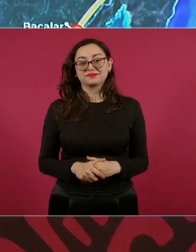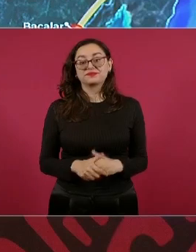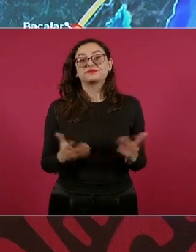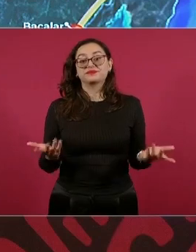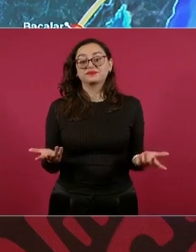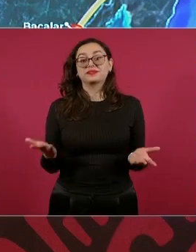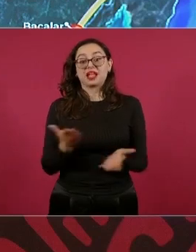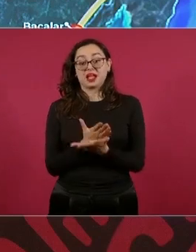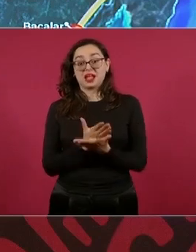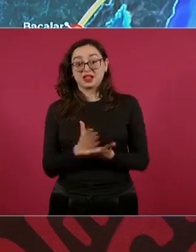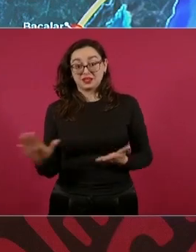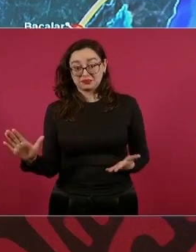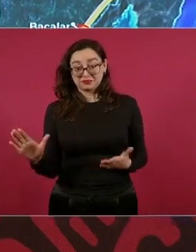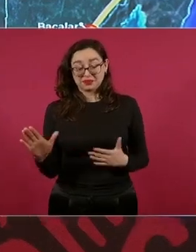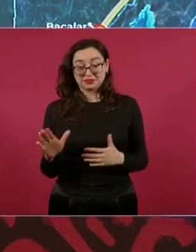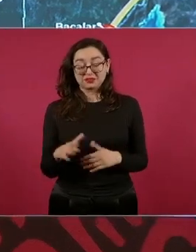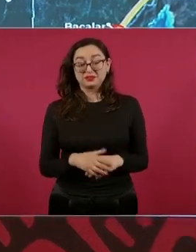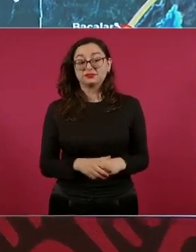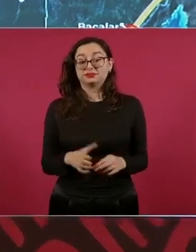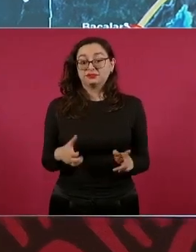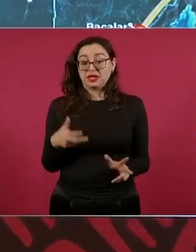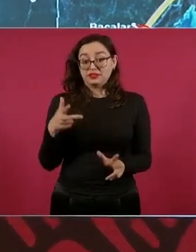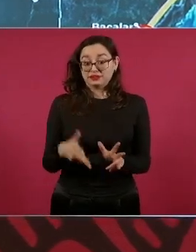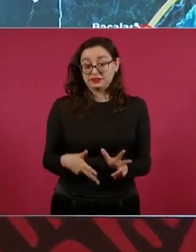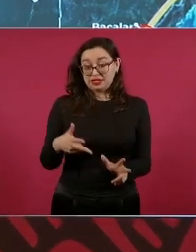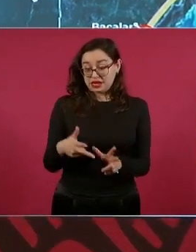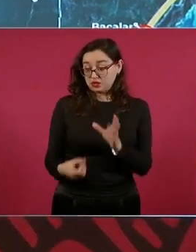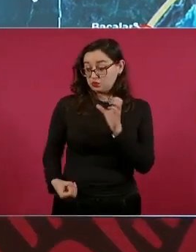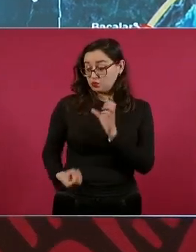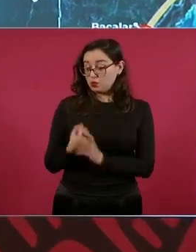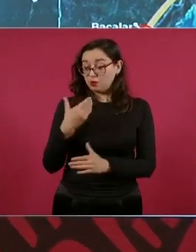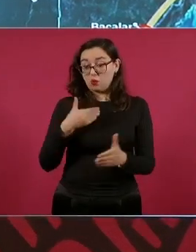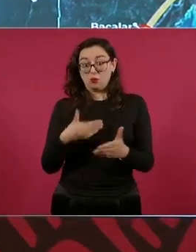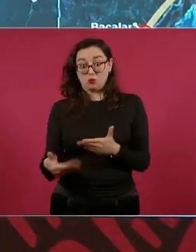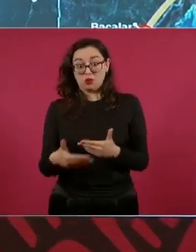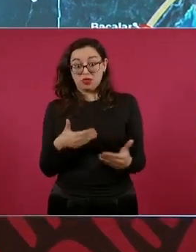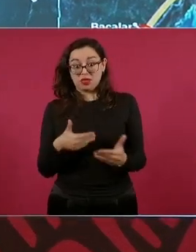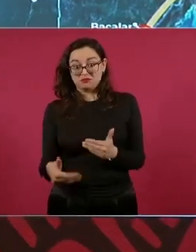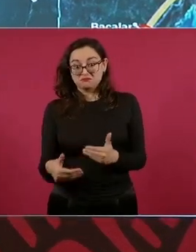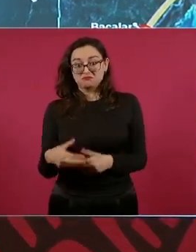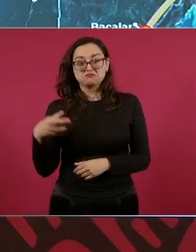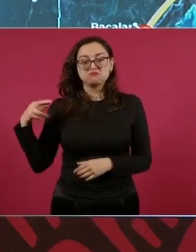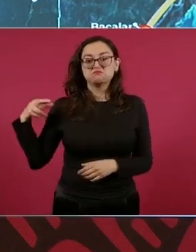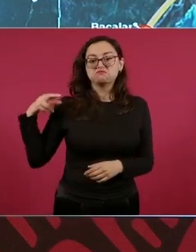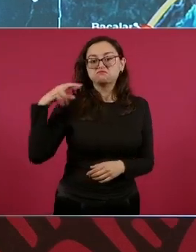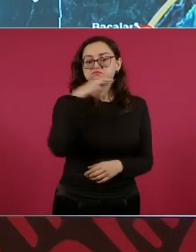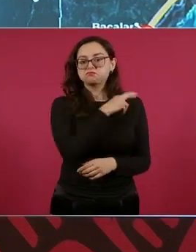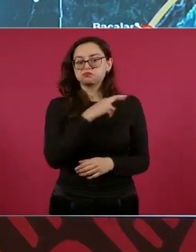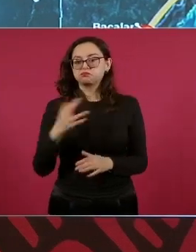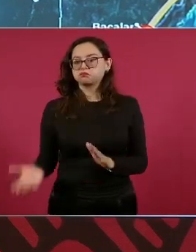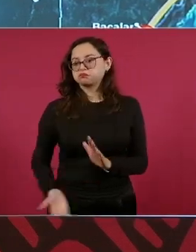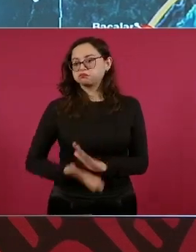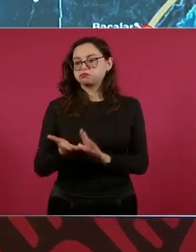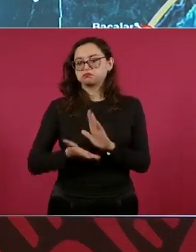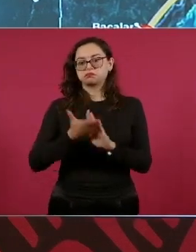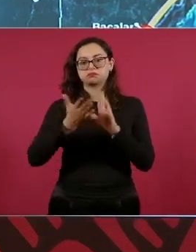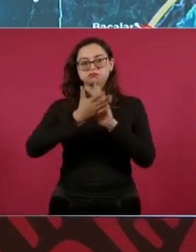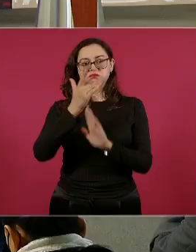en menos tiempo y con menos costos